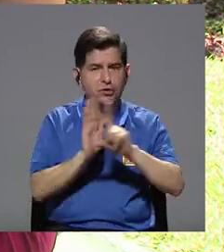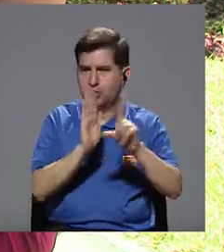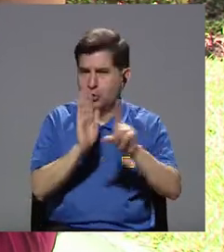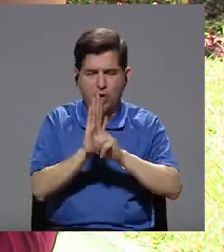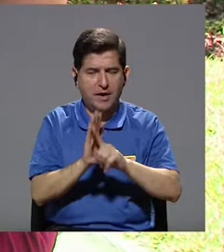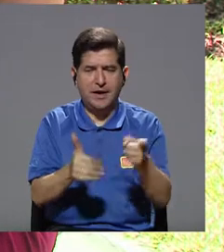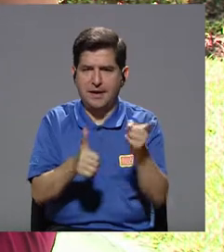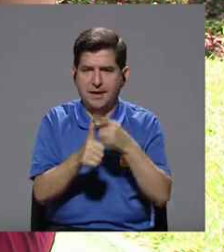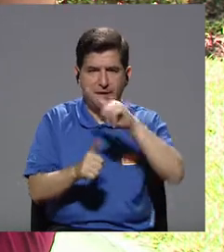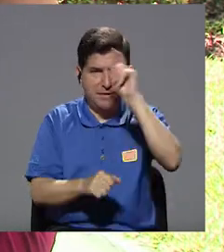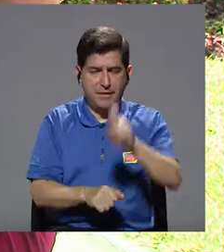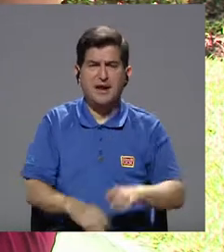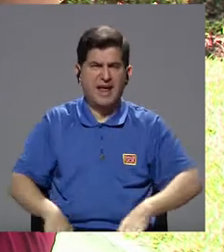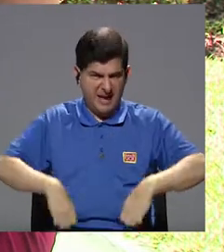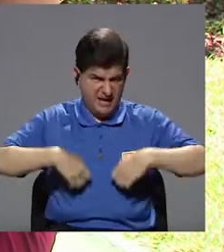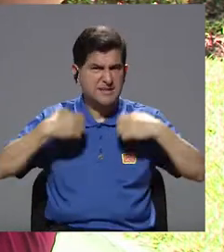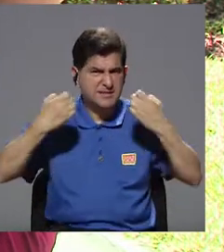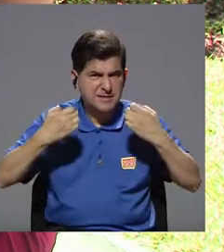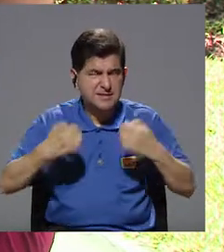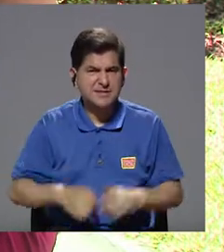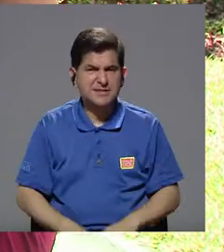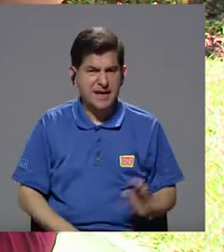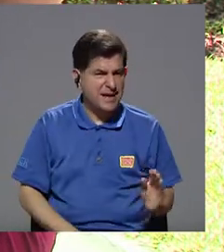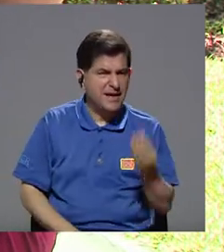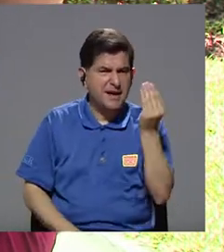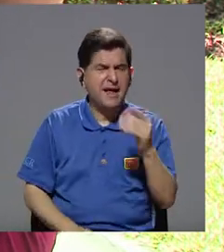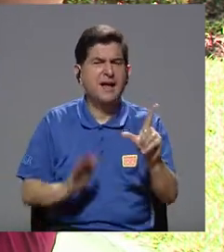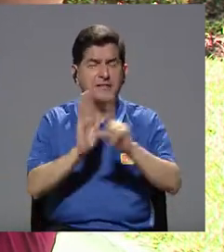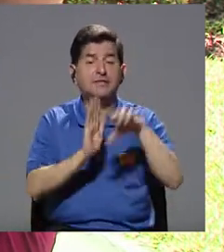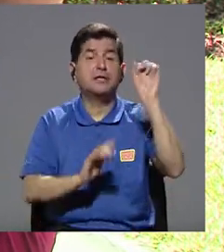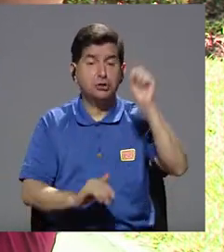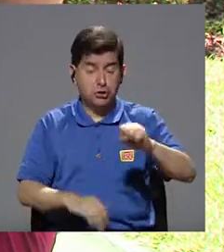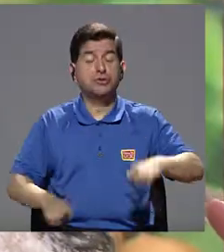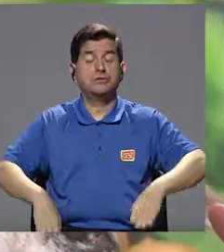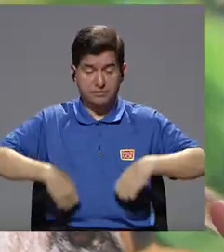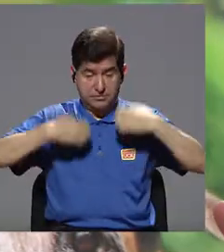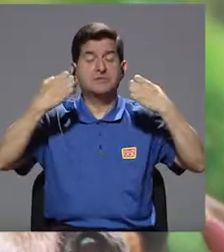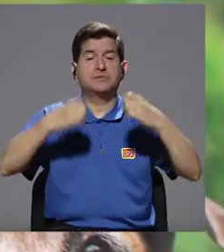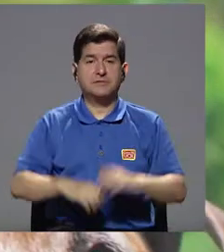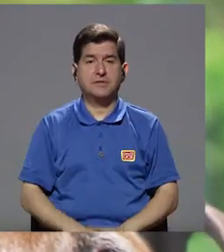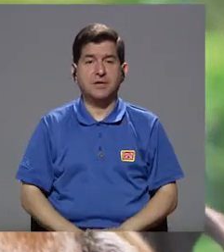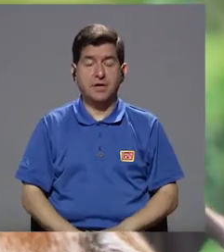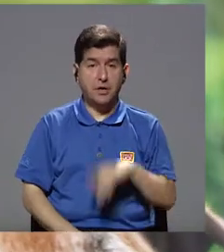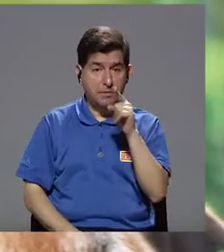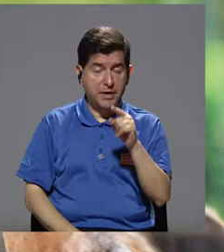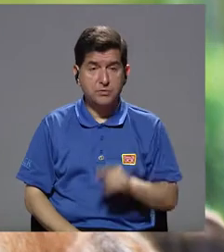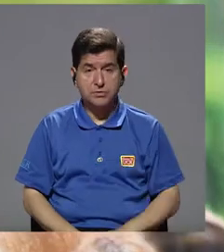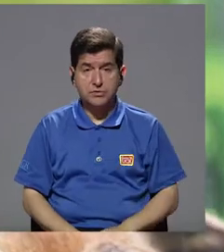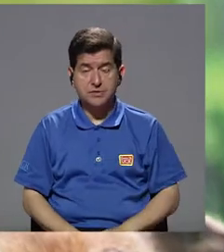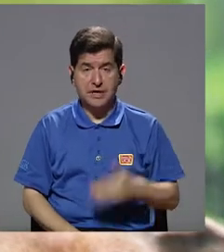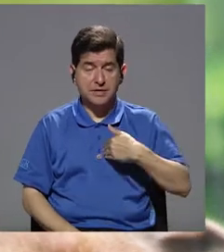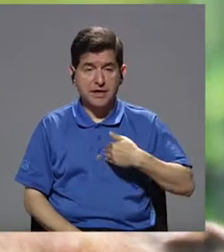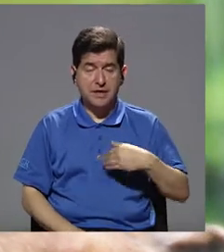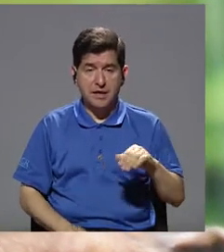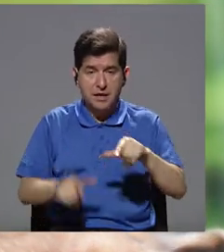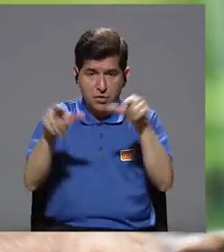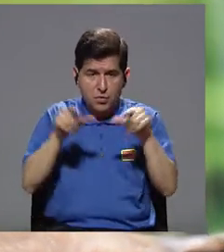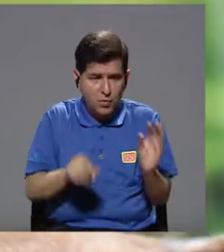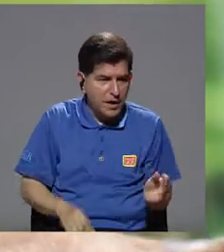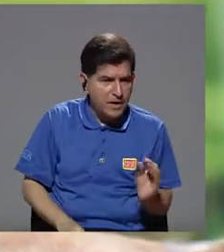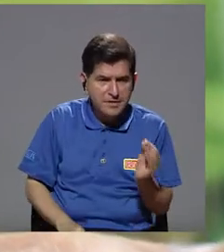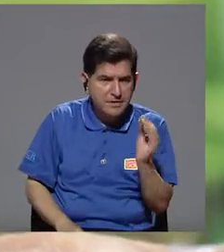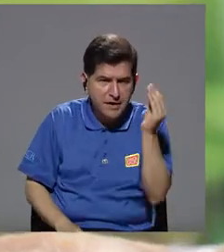mi primera pregunta es, ¿existen los creaderos legales? Sí, existen. De hecho, para vos ser un creador o tener un creadero